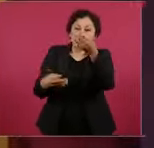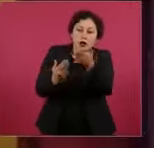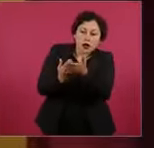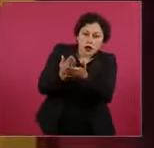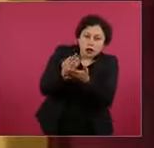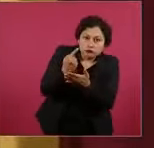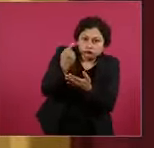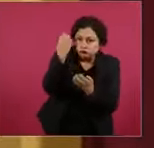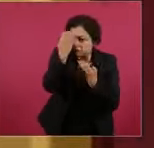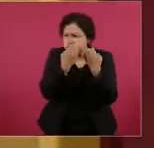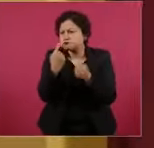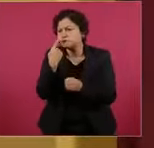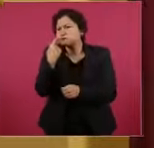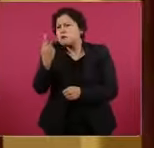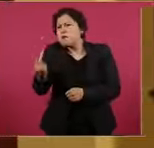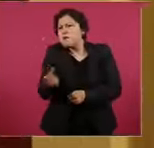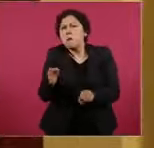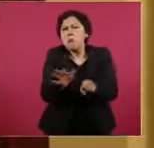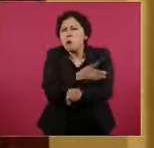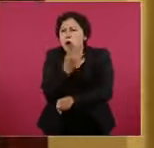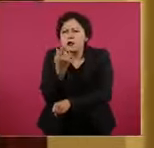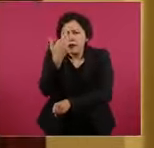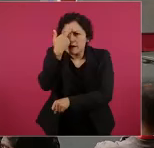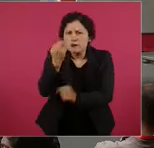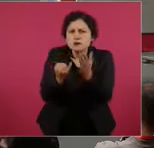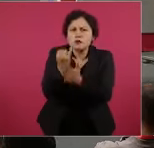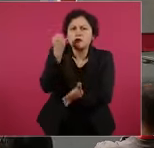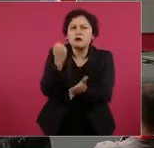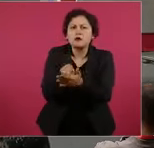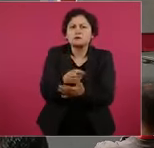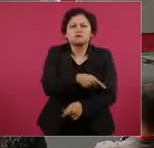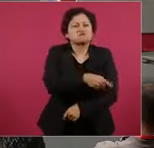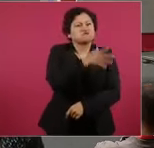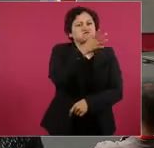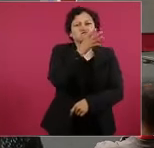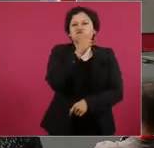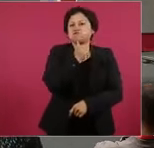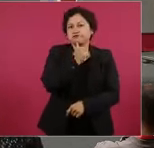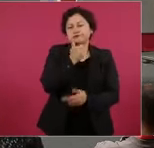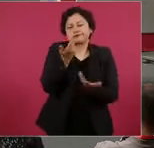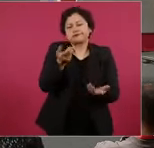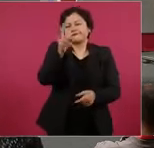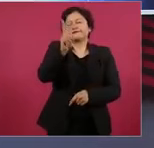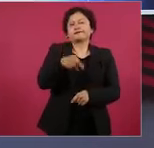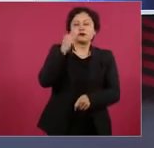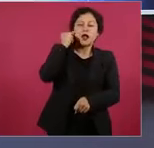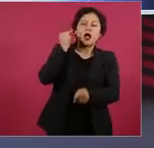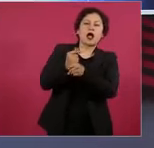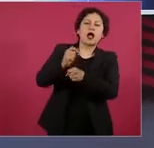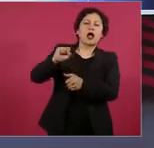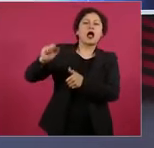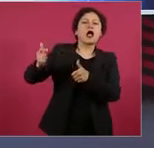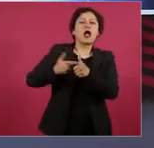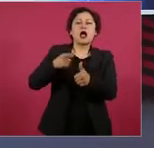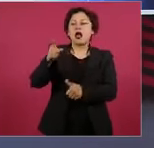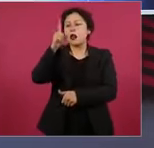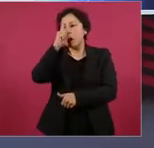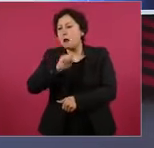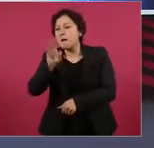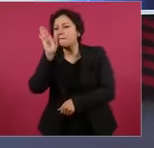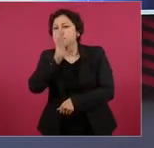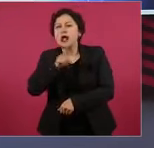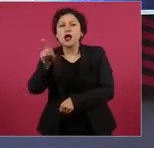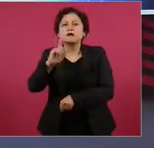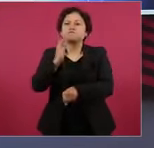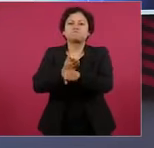ser cuestionadas ni revisadas. Entonces, hay sanciones mínimas y excepcionales. ¿Qué plantea la